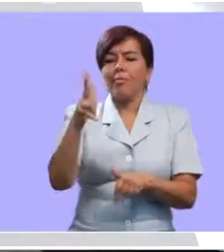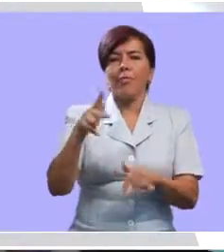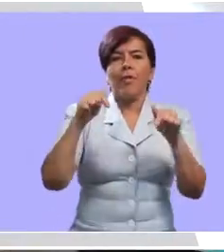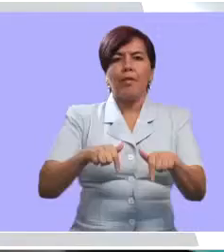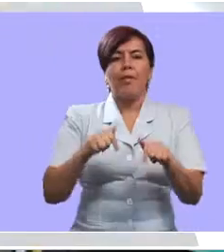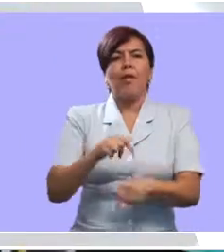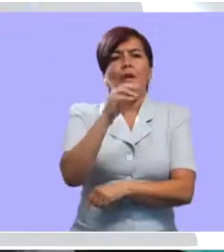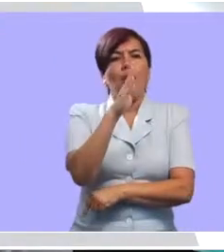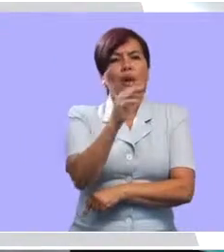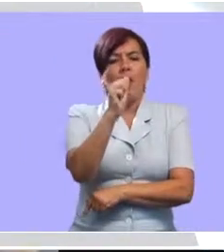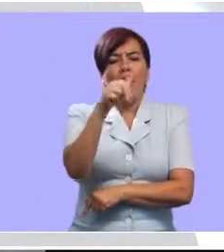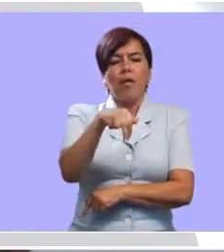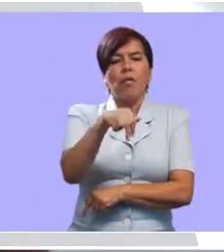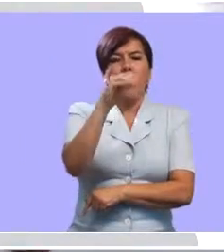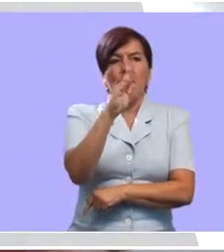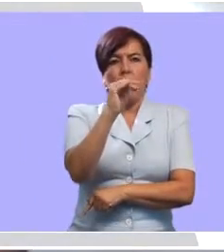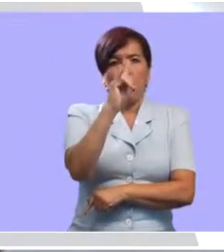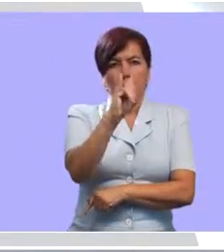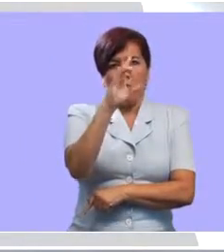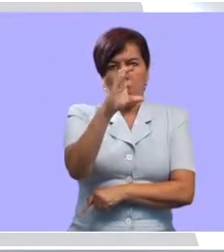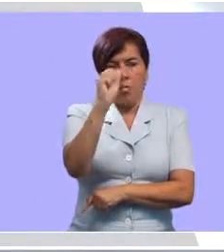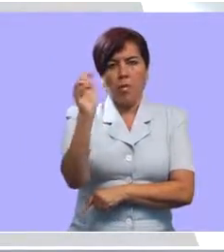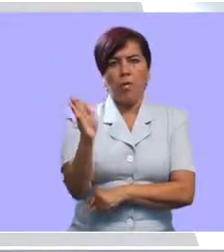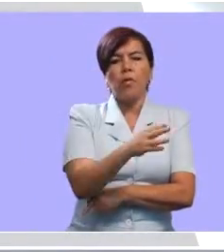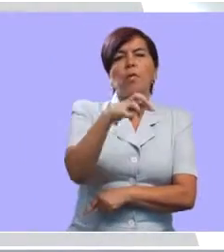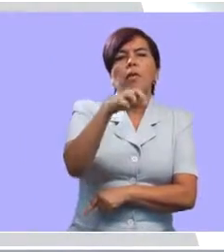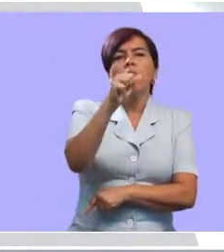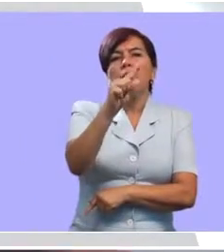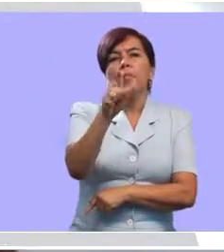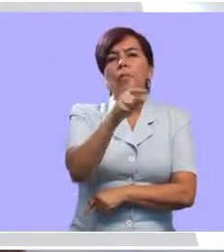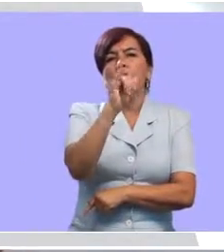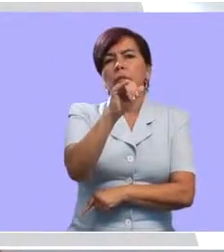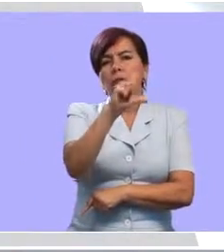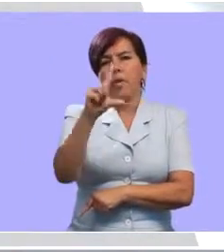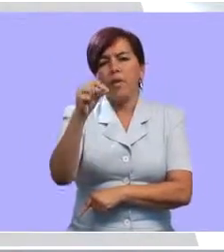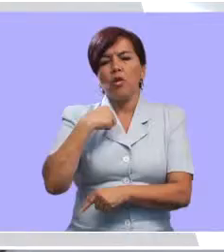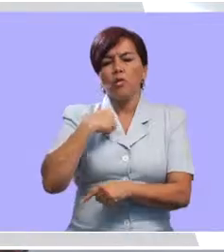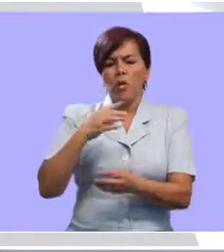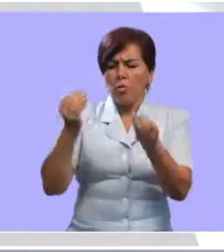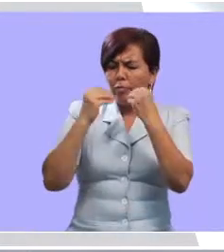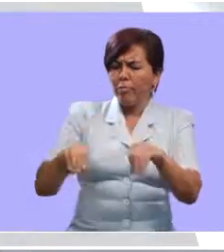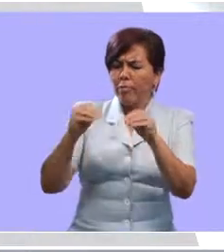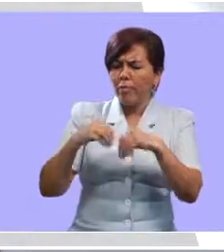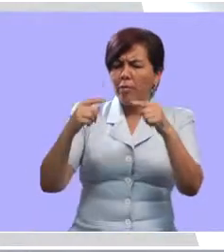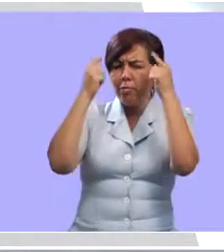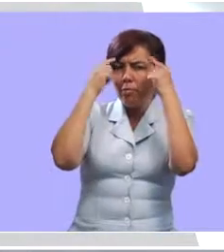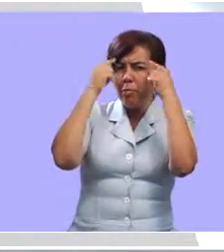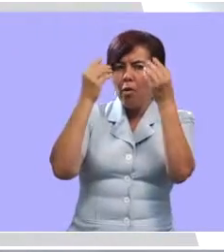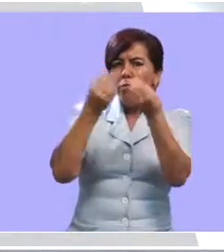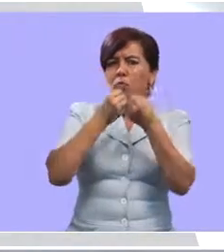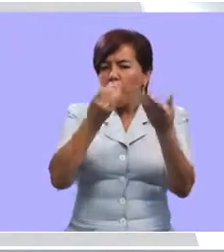andina, de la región en la que viven, como es el bambuco o el pasillo, y pues aparte de eso, le implementamos la parte motriz.